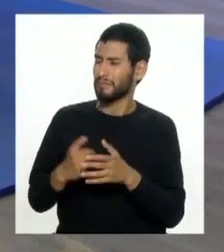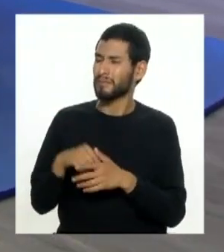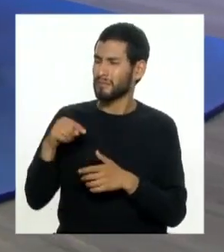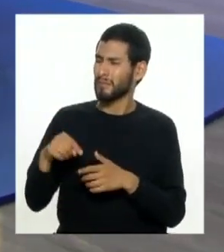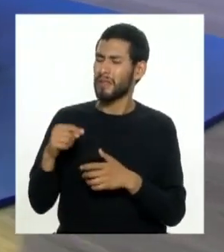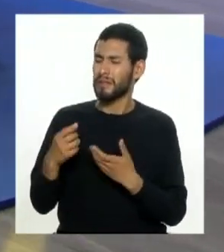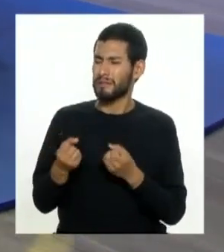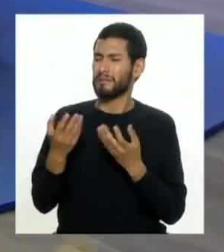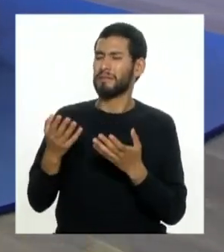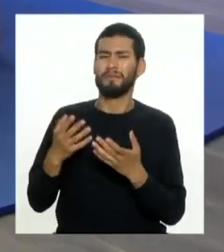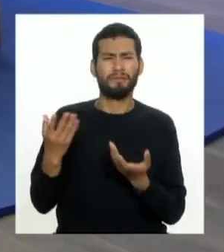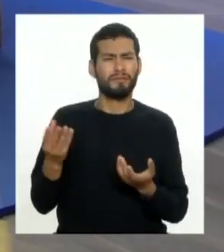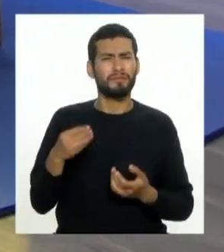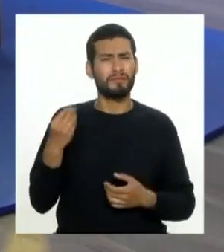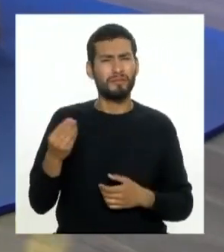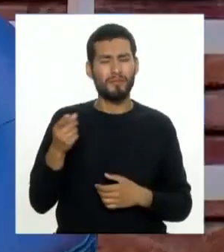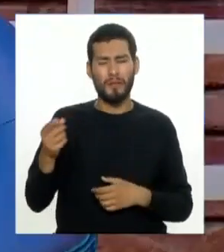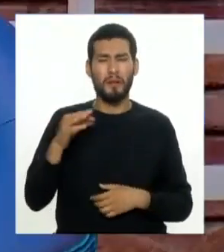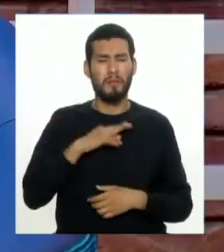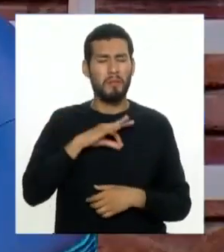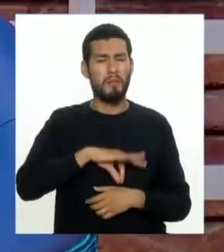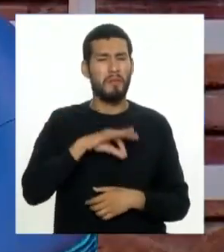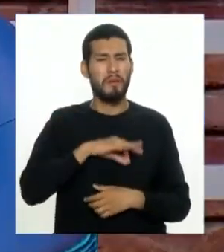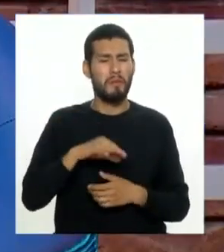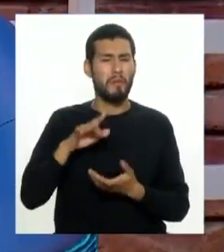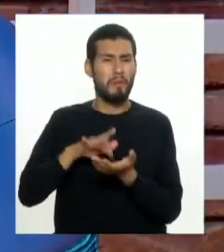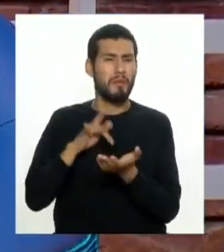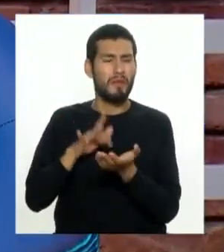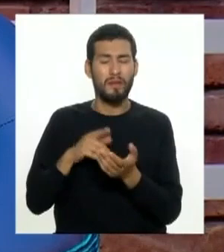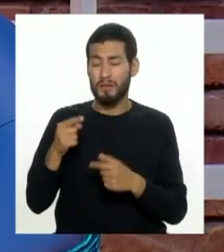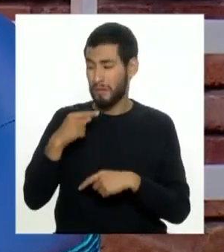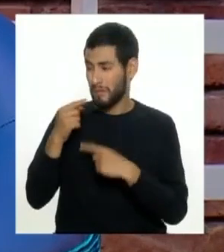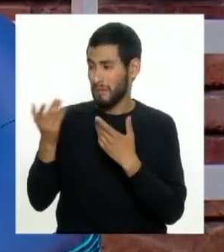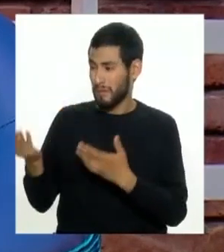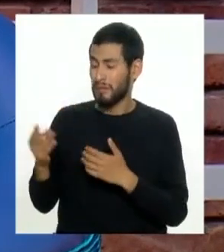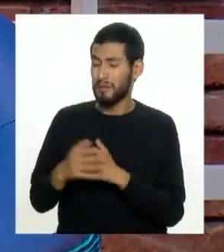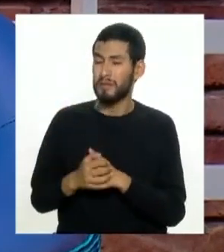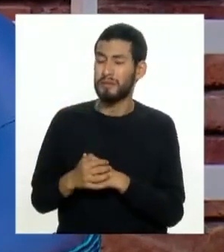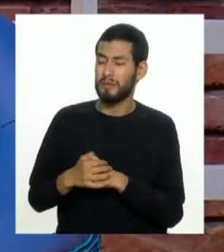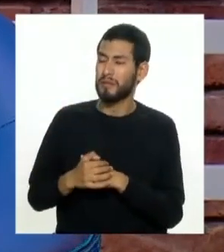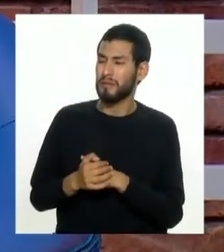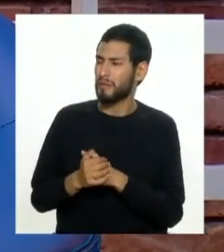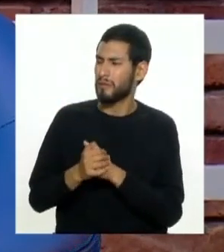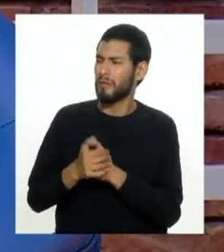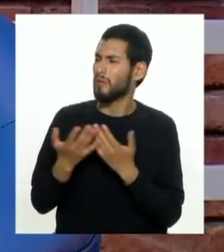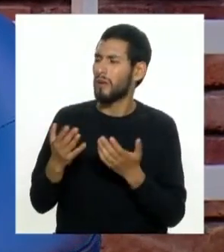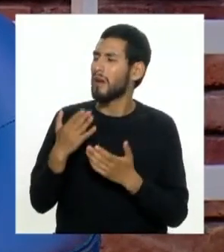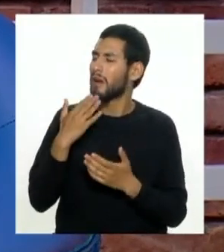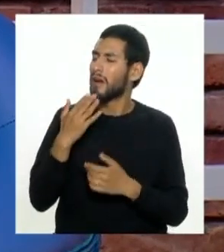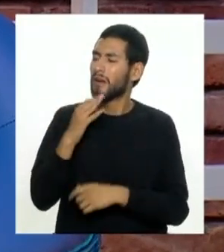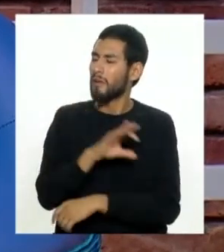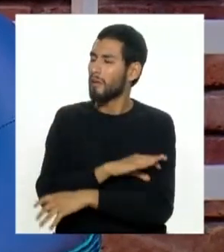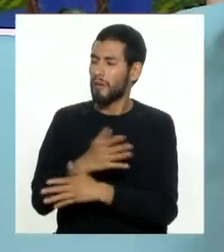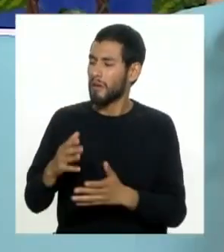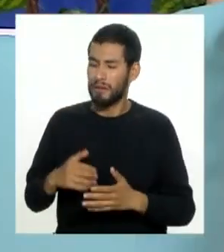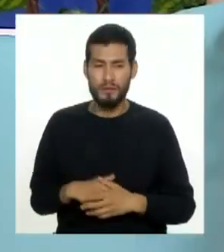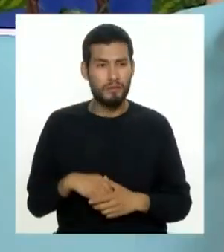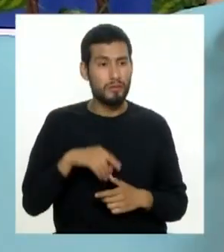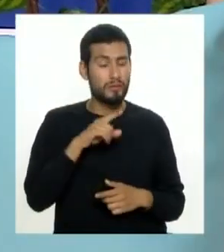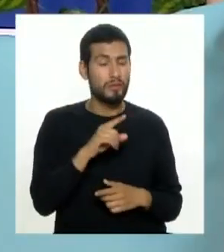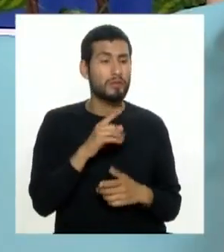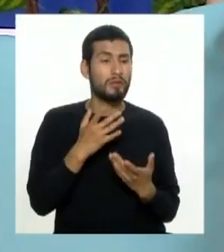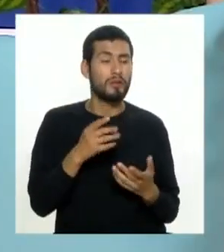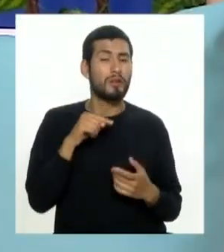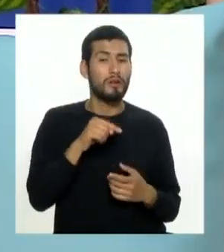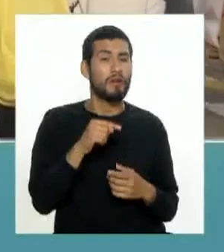verse expuesta simplemente por un interés económico y porque como dices tu crisólogo no hay a quien fiscalice hay un término muy